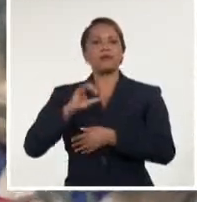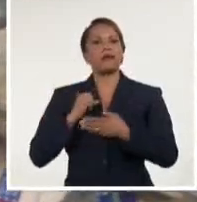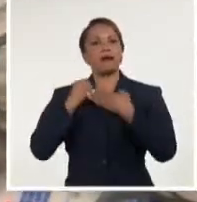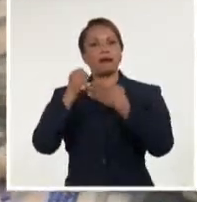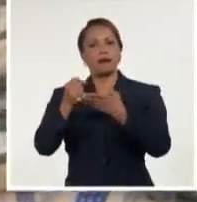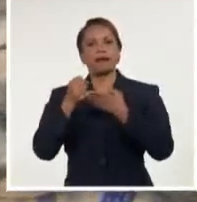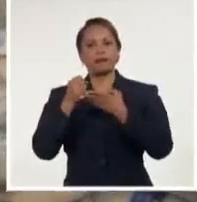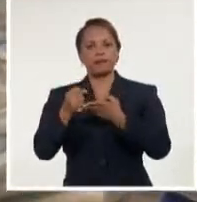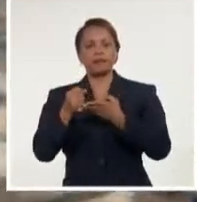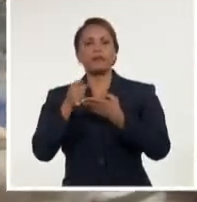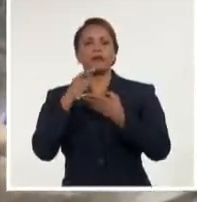bienes humanitarios hasta su destino.